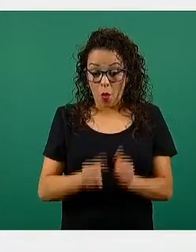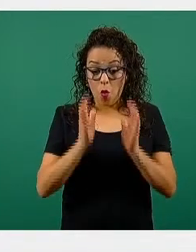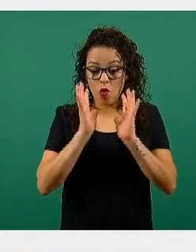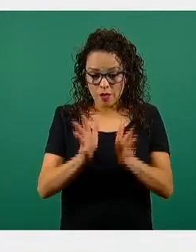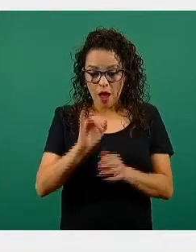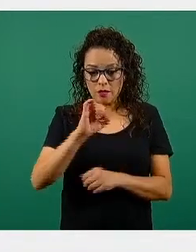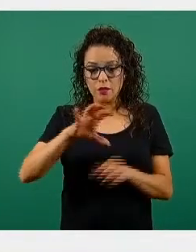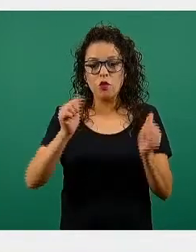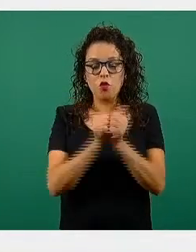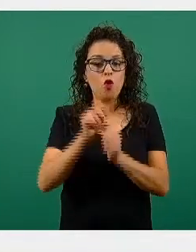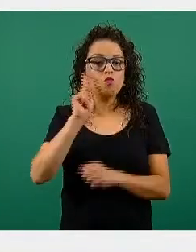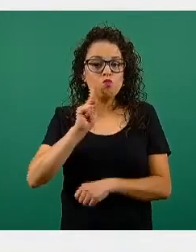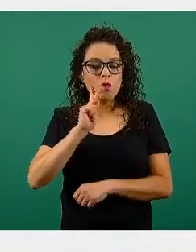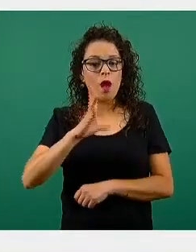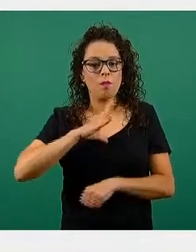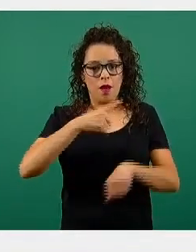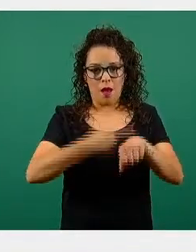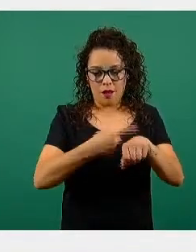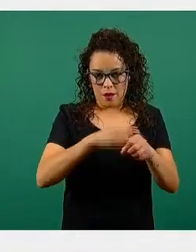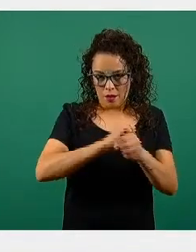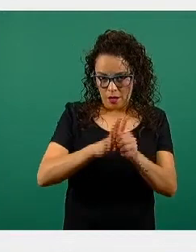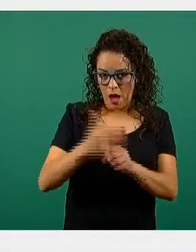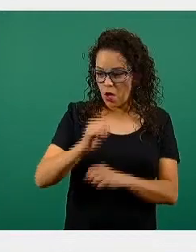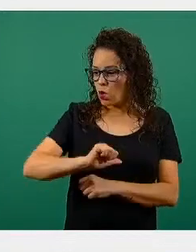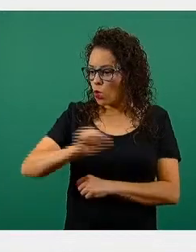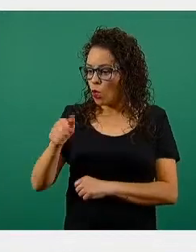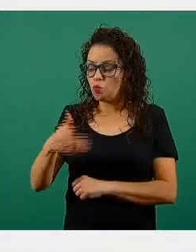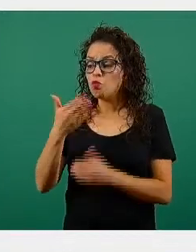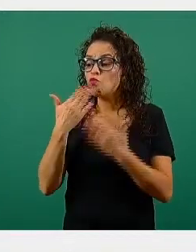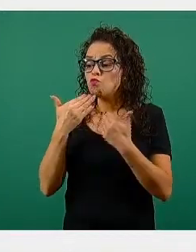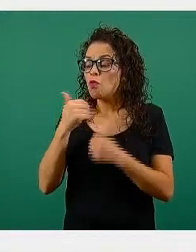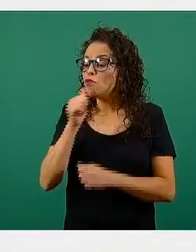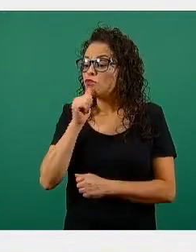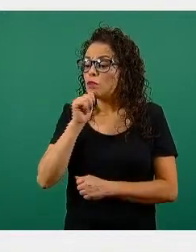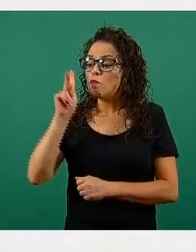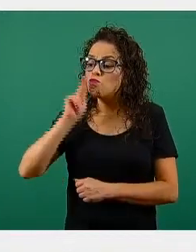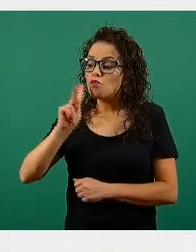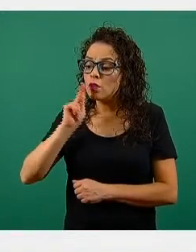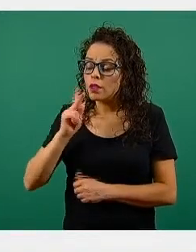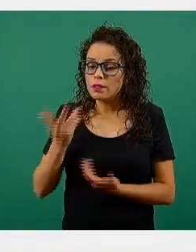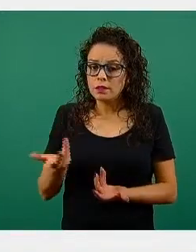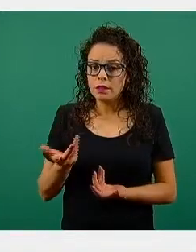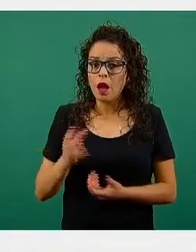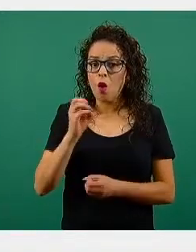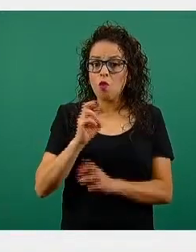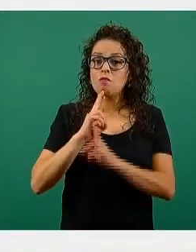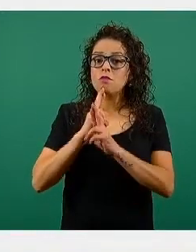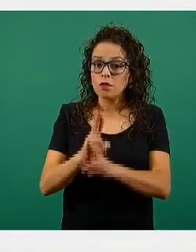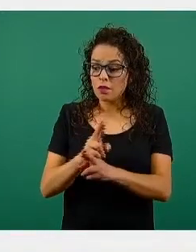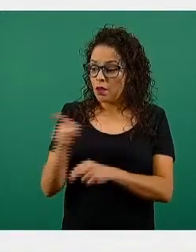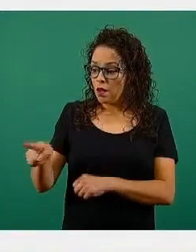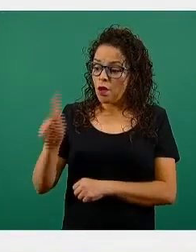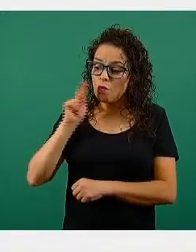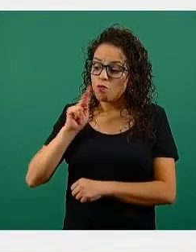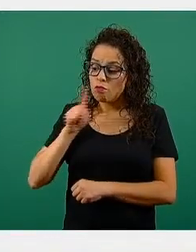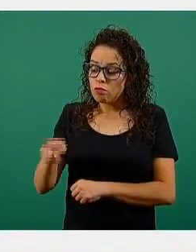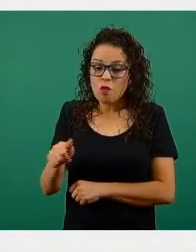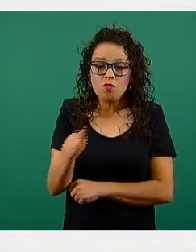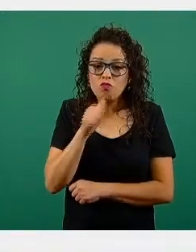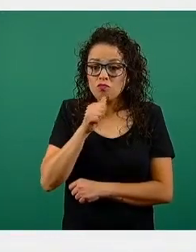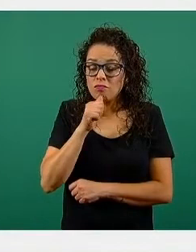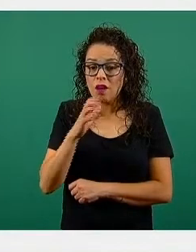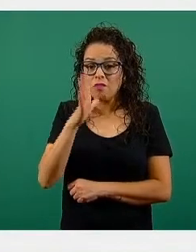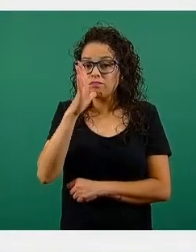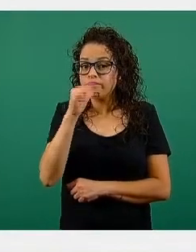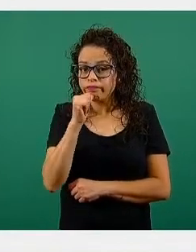proporción de los casos que no tienen muestra o que no se pudo obtener resultados de esas muestras, de acuerdo al